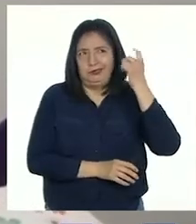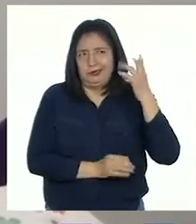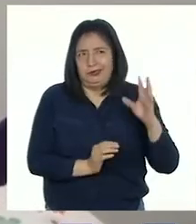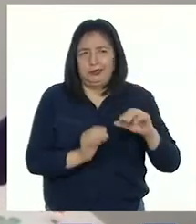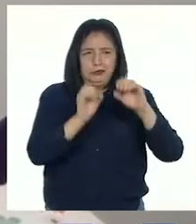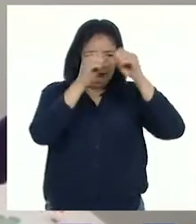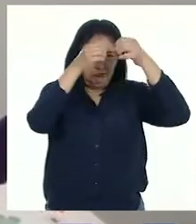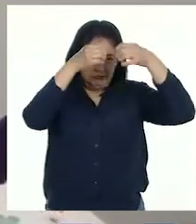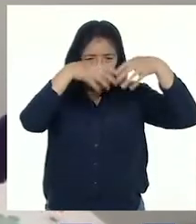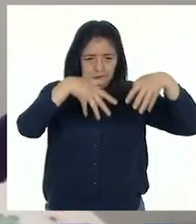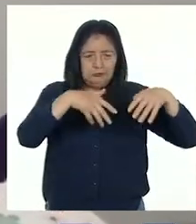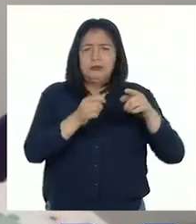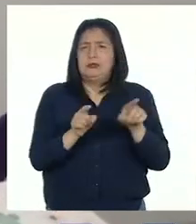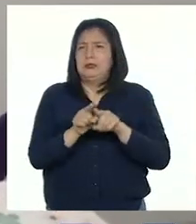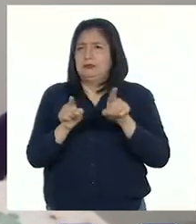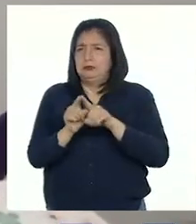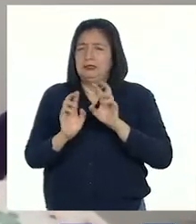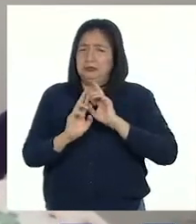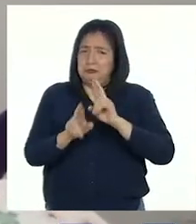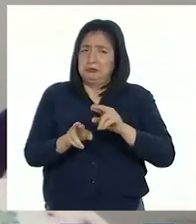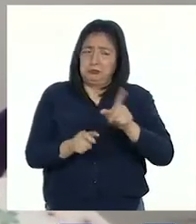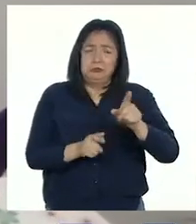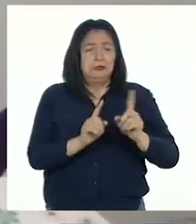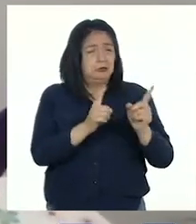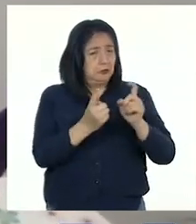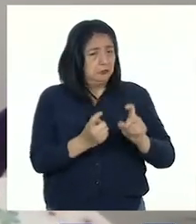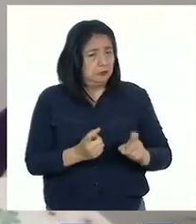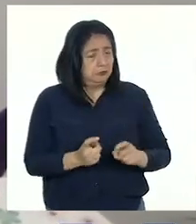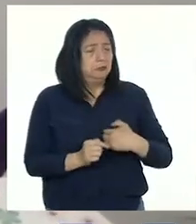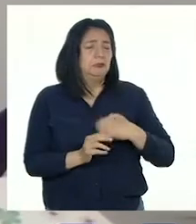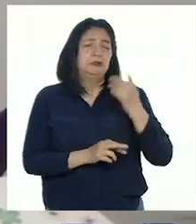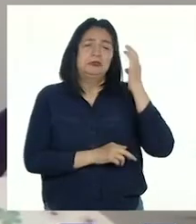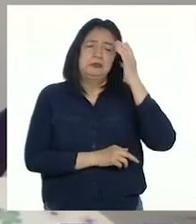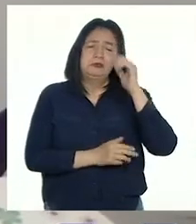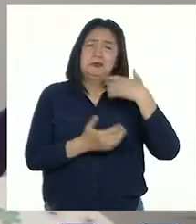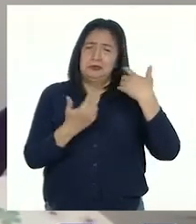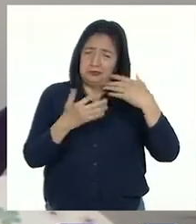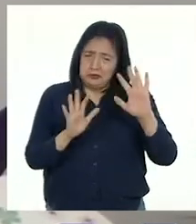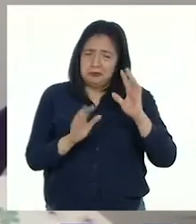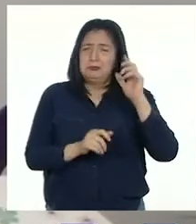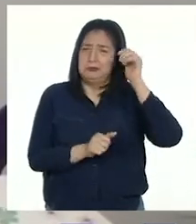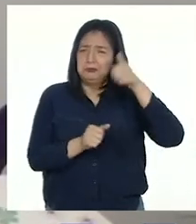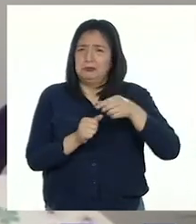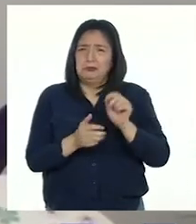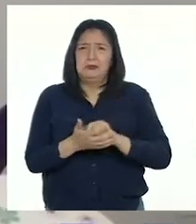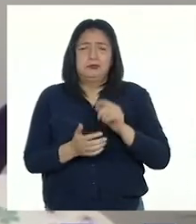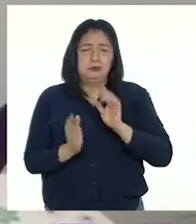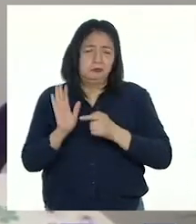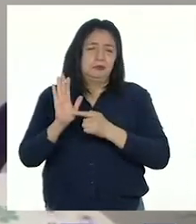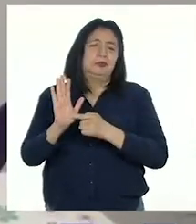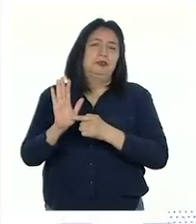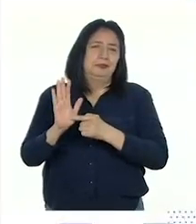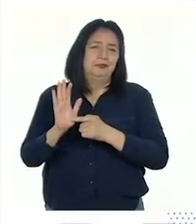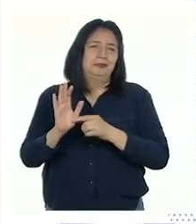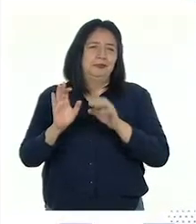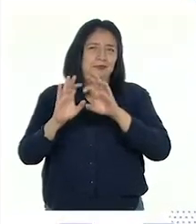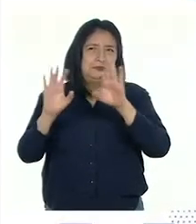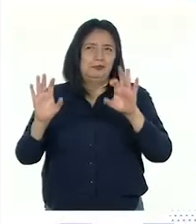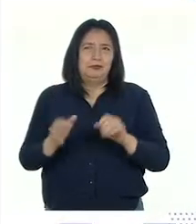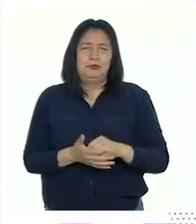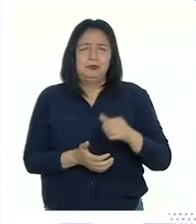mi organizador. También respondí las preguntas de reflexión que ya hemos recordado. Aquí les muestro mi ficha.